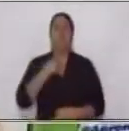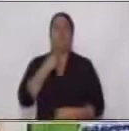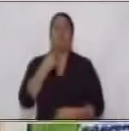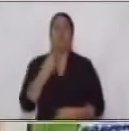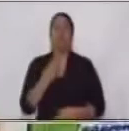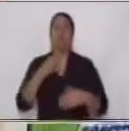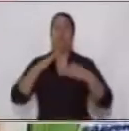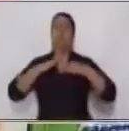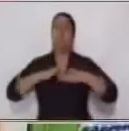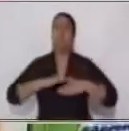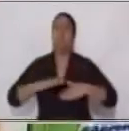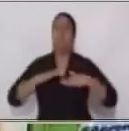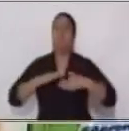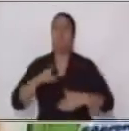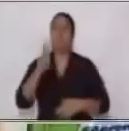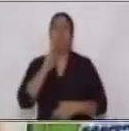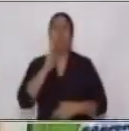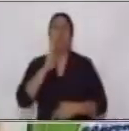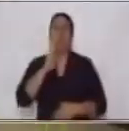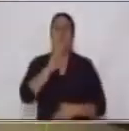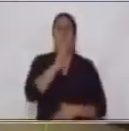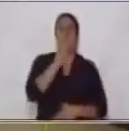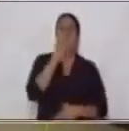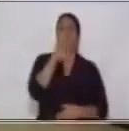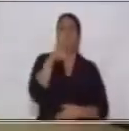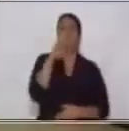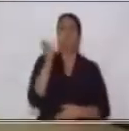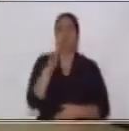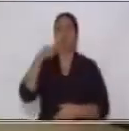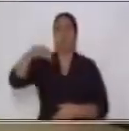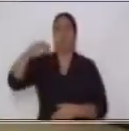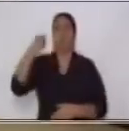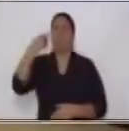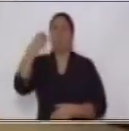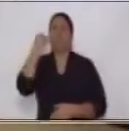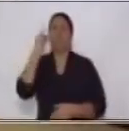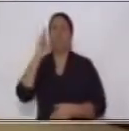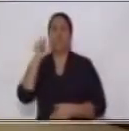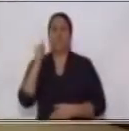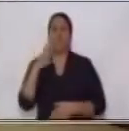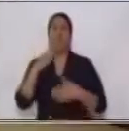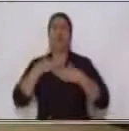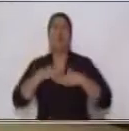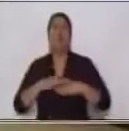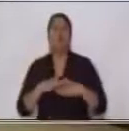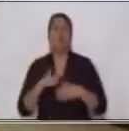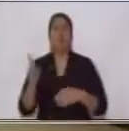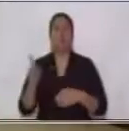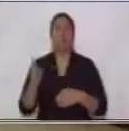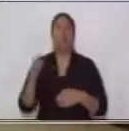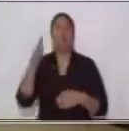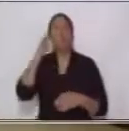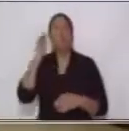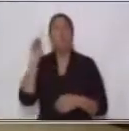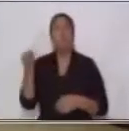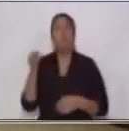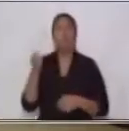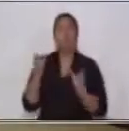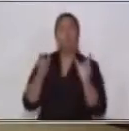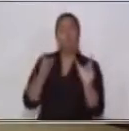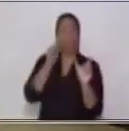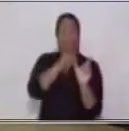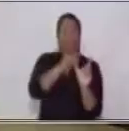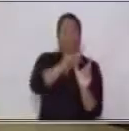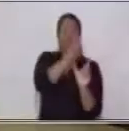cambia ¿sí? Porque el sujeto no es quien ejecuta la acción expresada sino es quien la